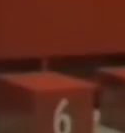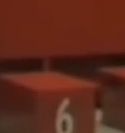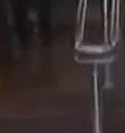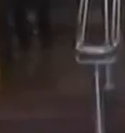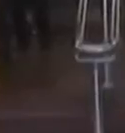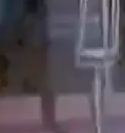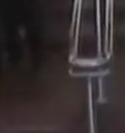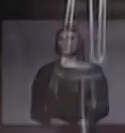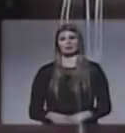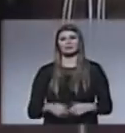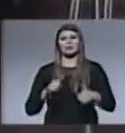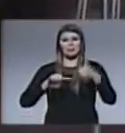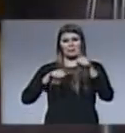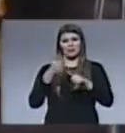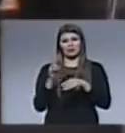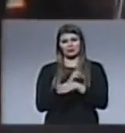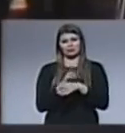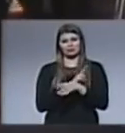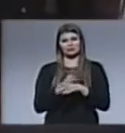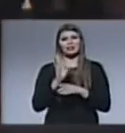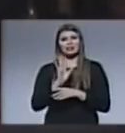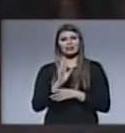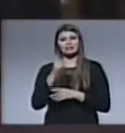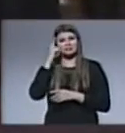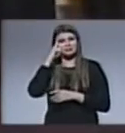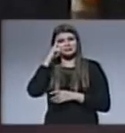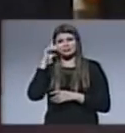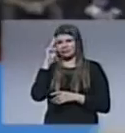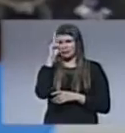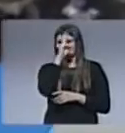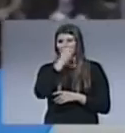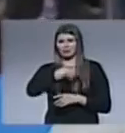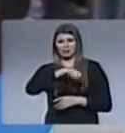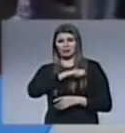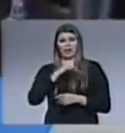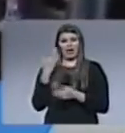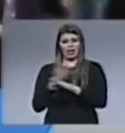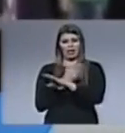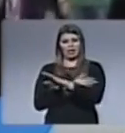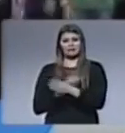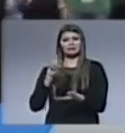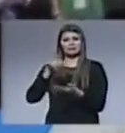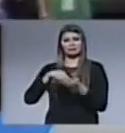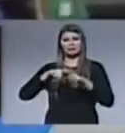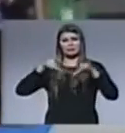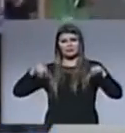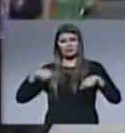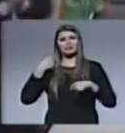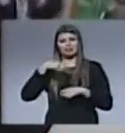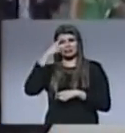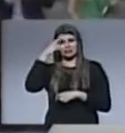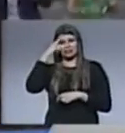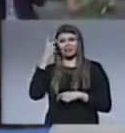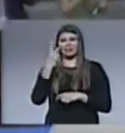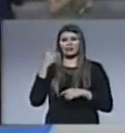Mejor prevenir que curar han pensado en Barça antes de que haya puesto un pie en el Camp Nou Neymar sabe que tendrá dos